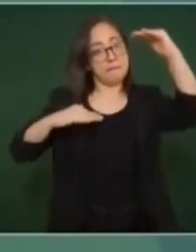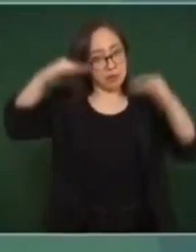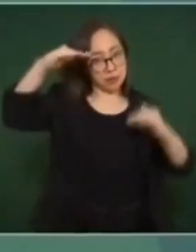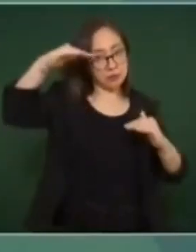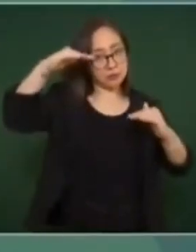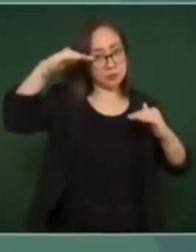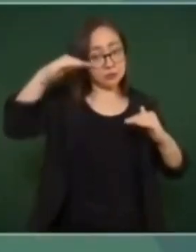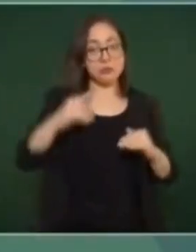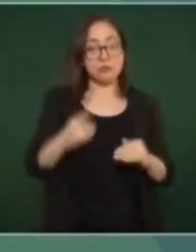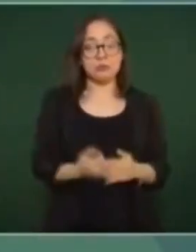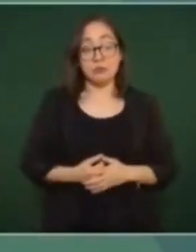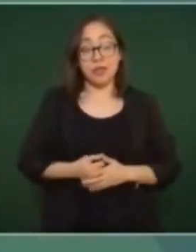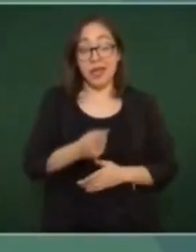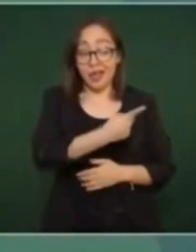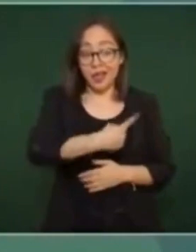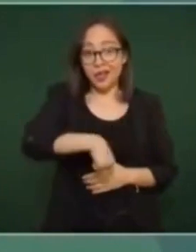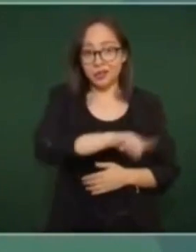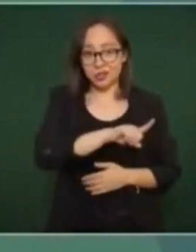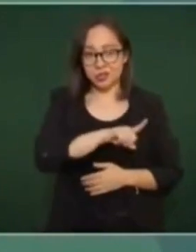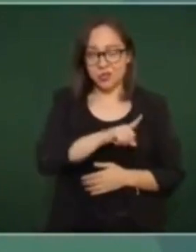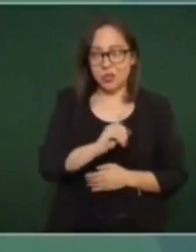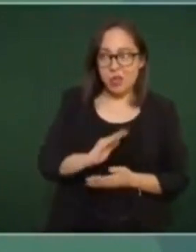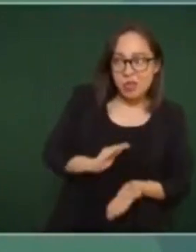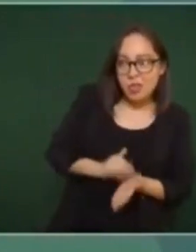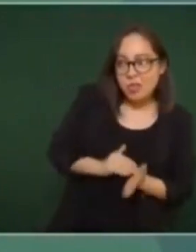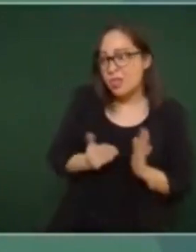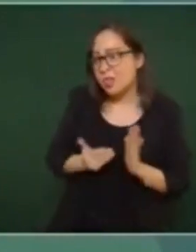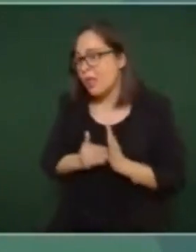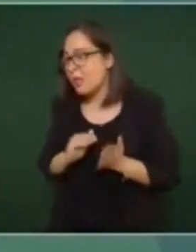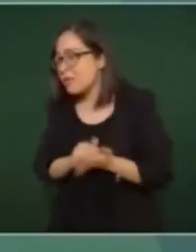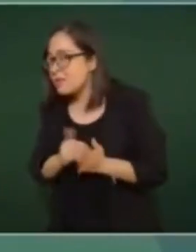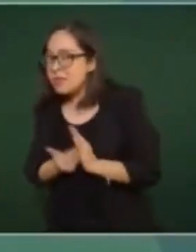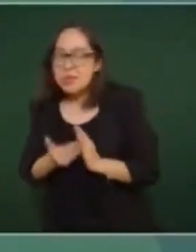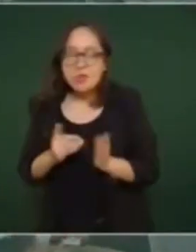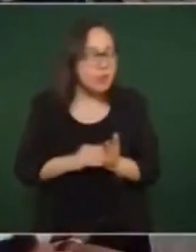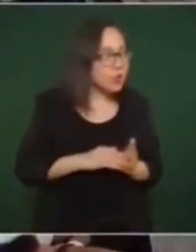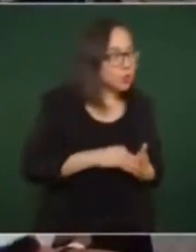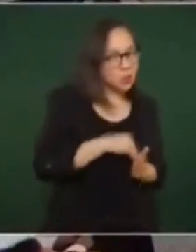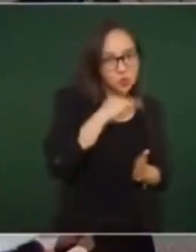con medidas leguleyas,